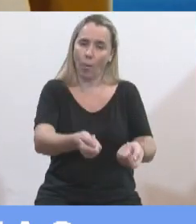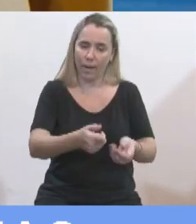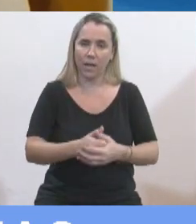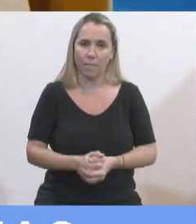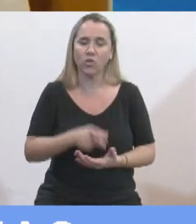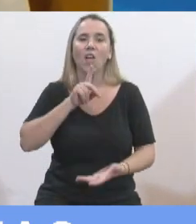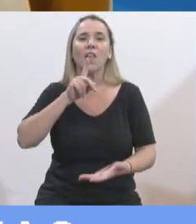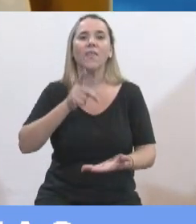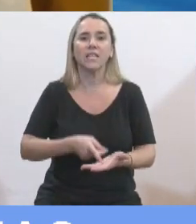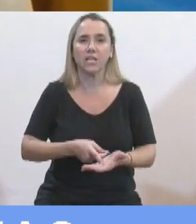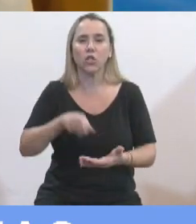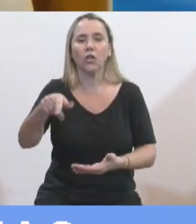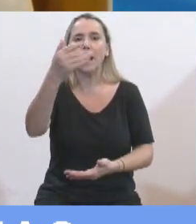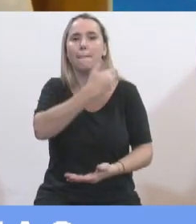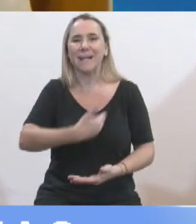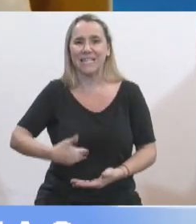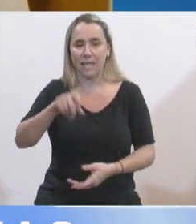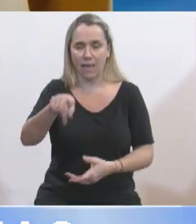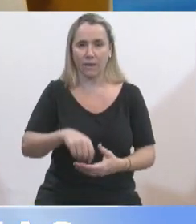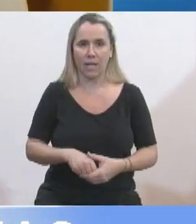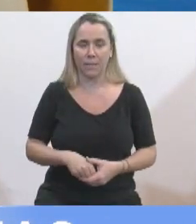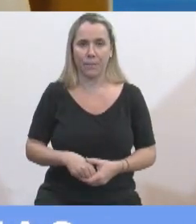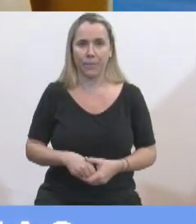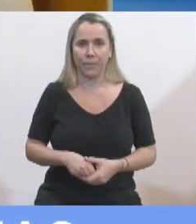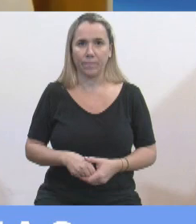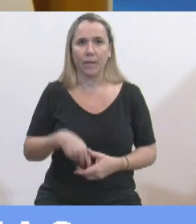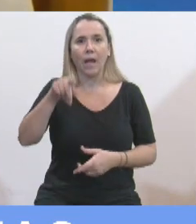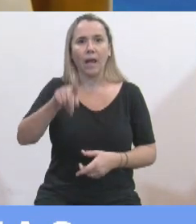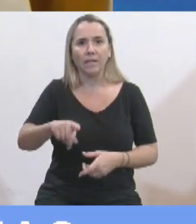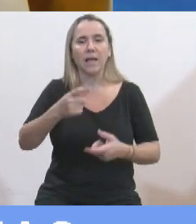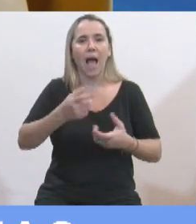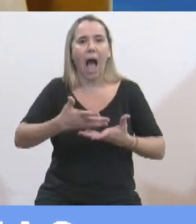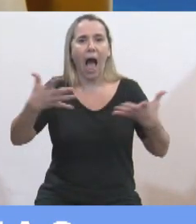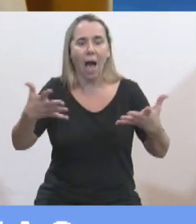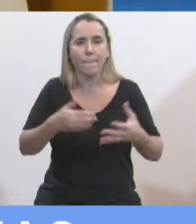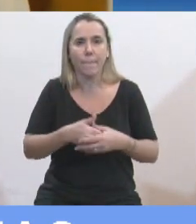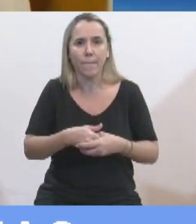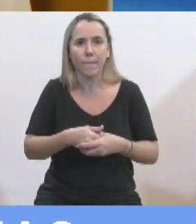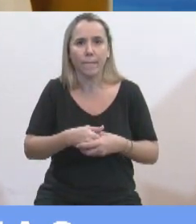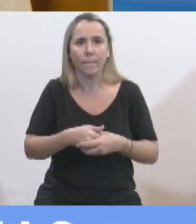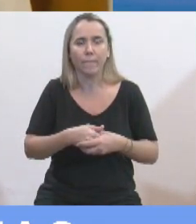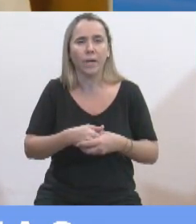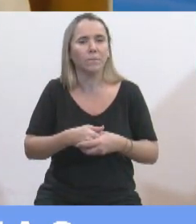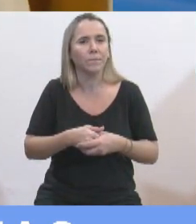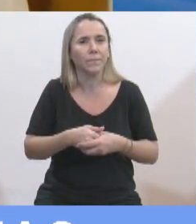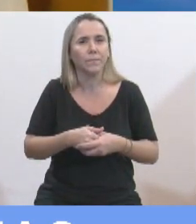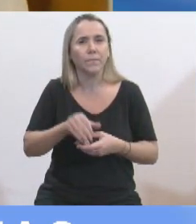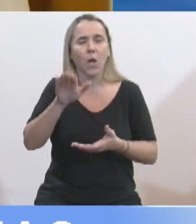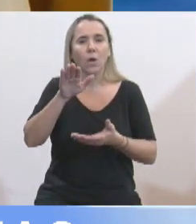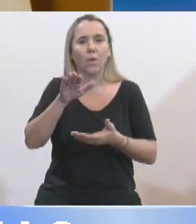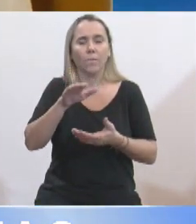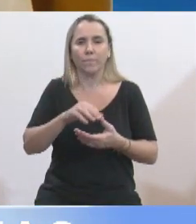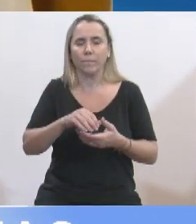la decisión de la Presidencia que tiene una visión amplia de integración a la